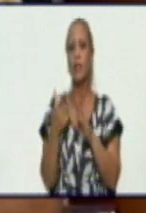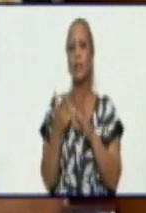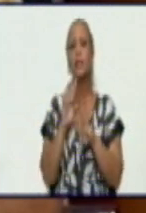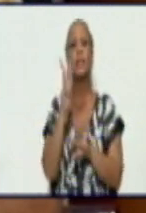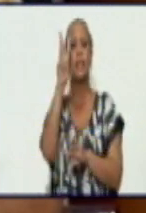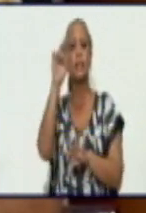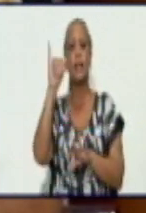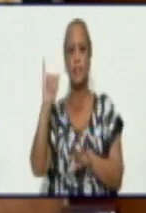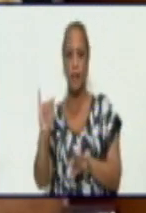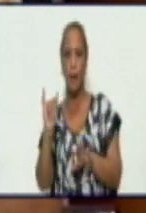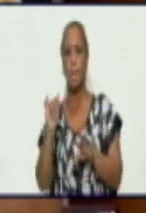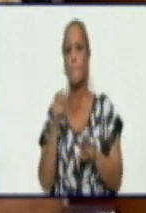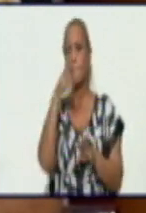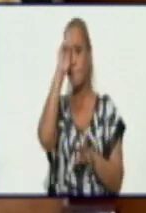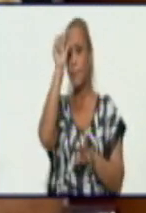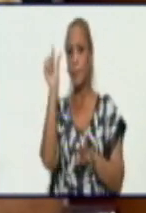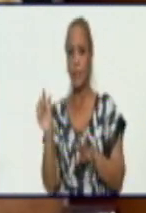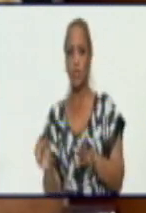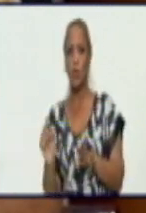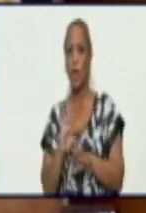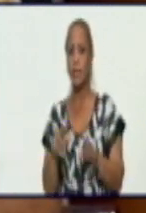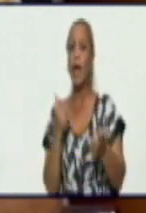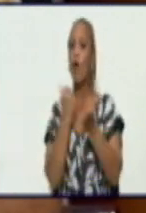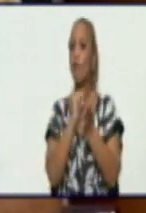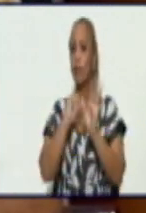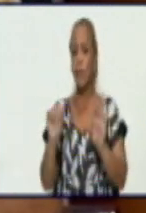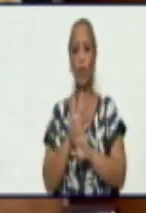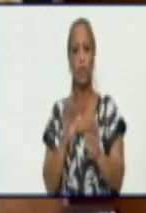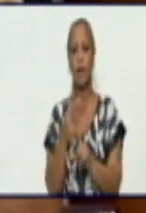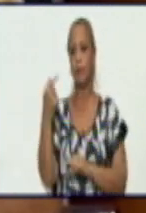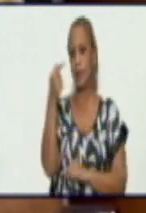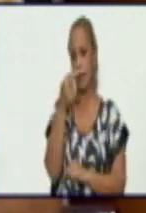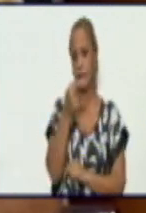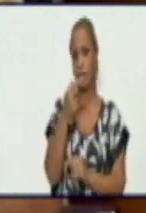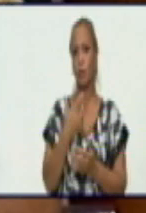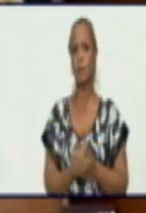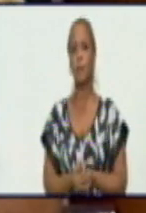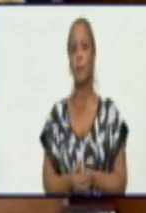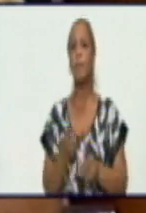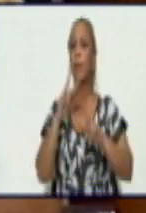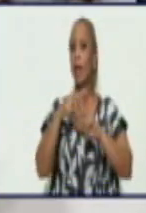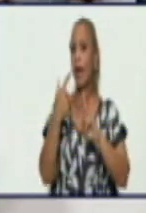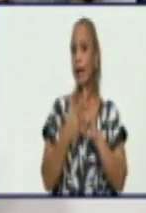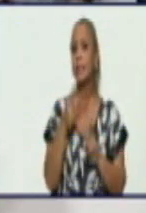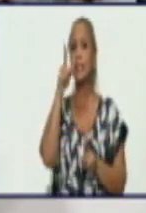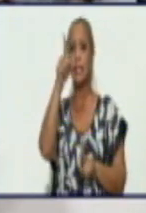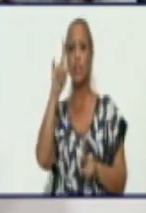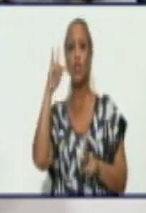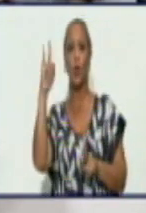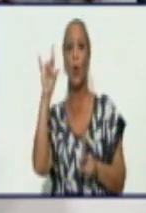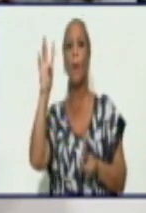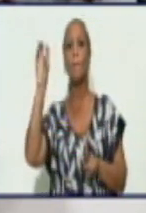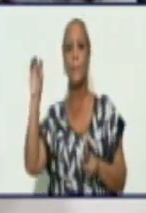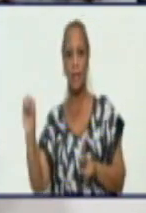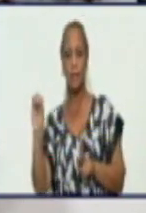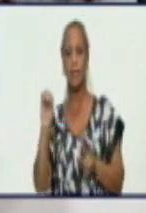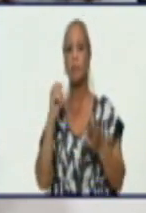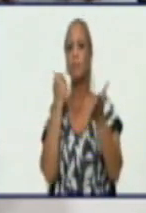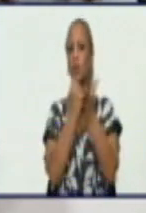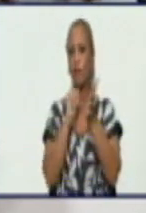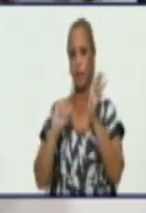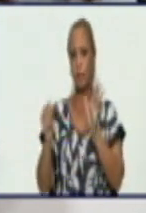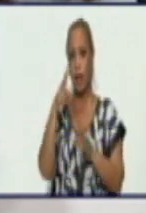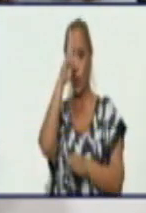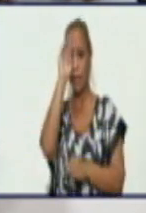pacientes que eran confirmados y ya resultaron negativos. Hay 190 casos confirmados ingresados